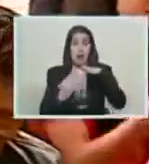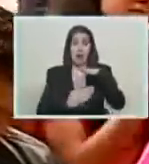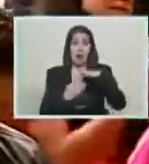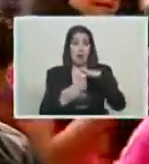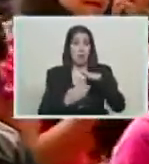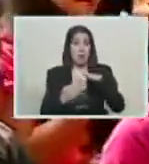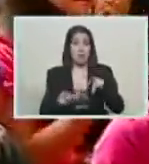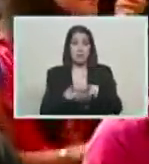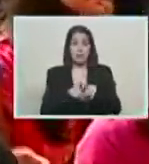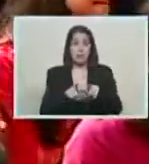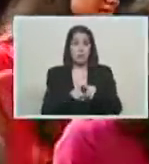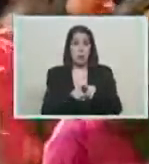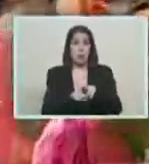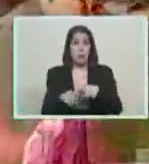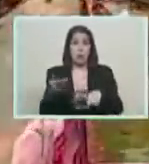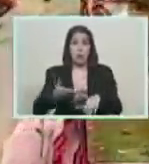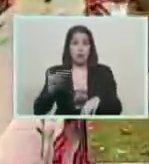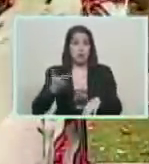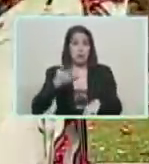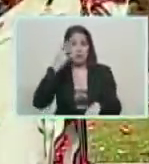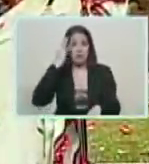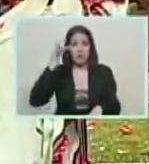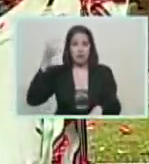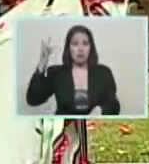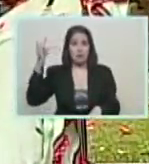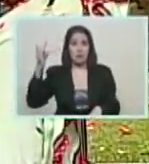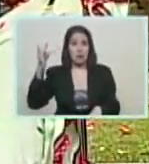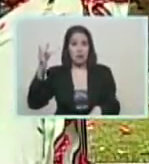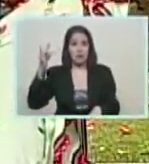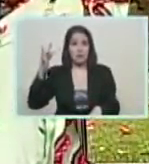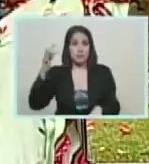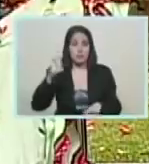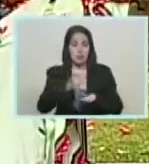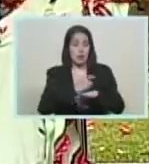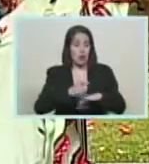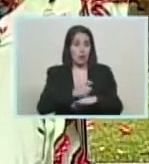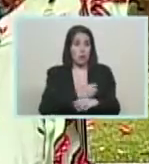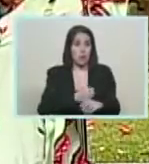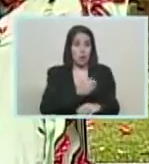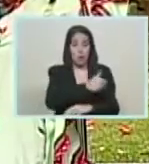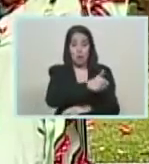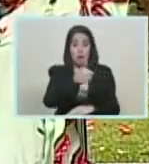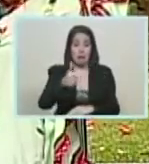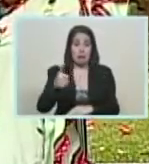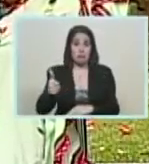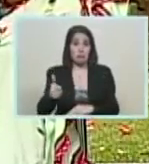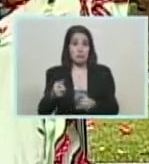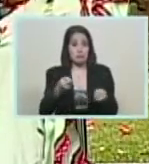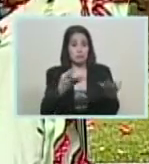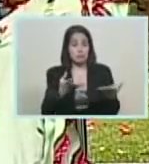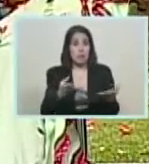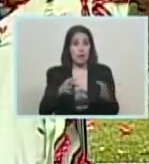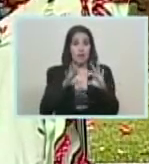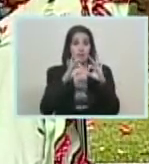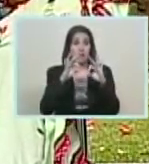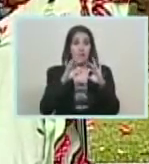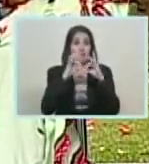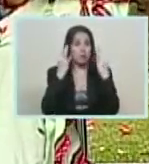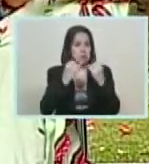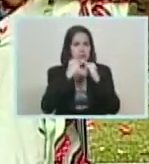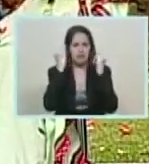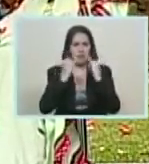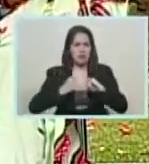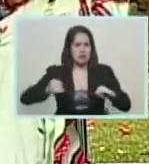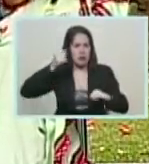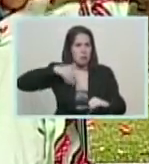fundamental que impulsa, la filosofía fundamental que impulsa la gestión de gobierno. Es darle cada día más felicidad a nuestro pueblo. Y,